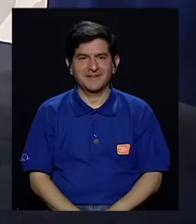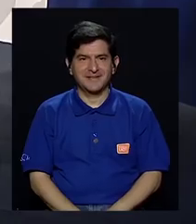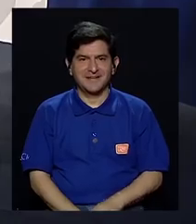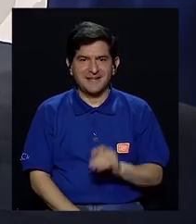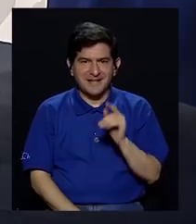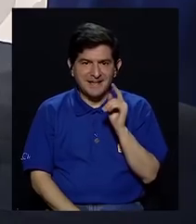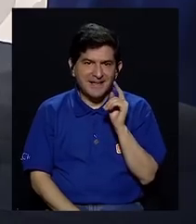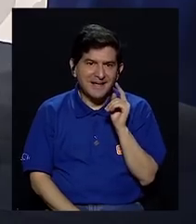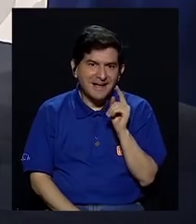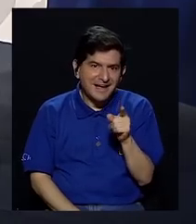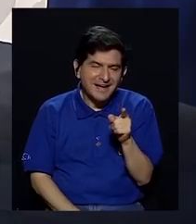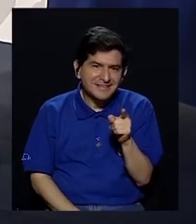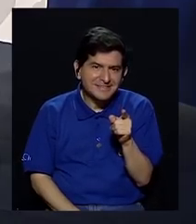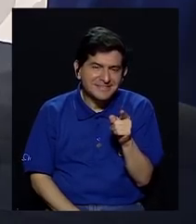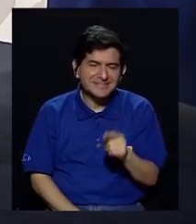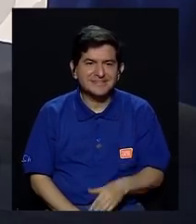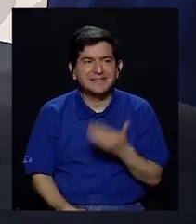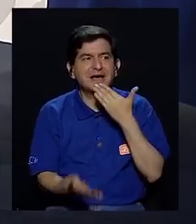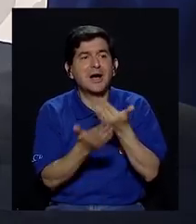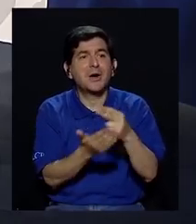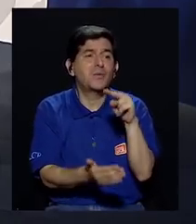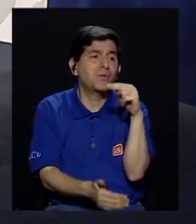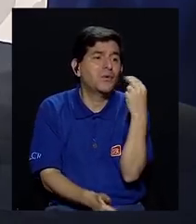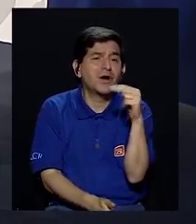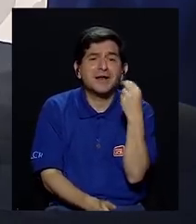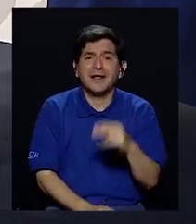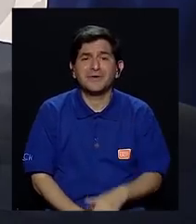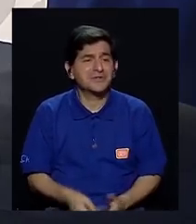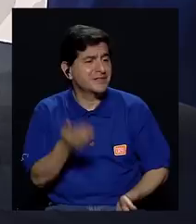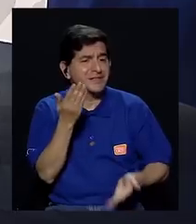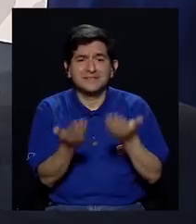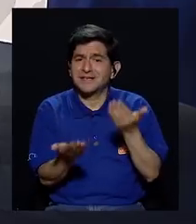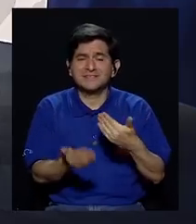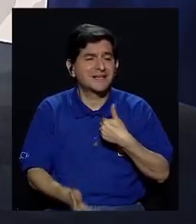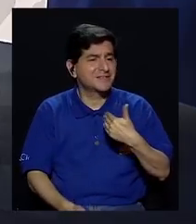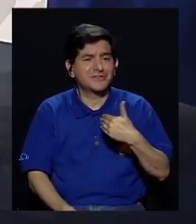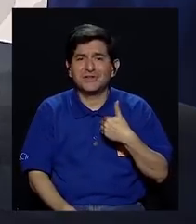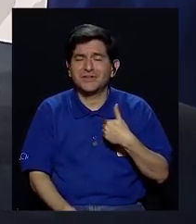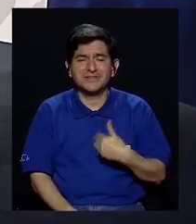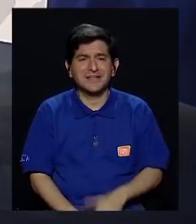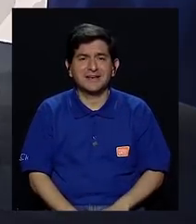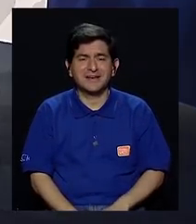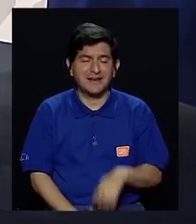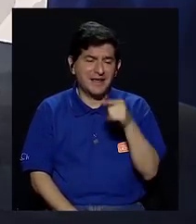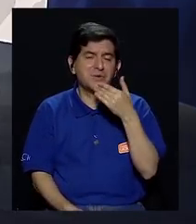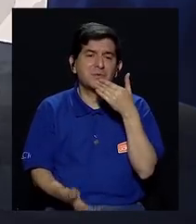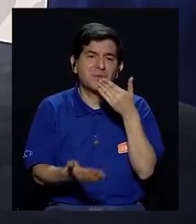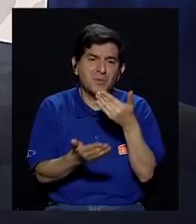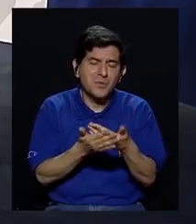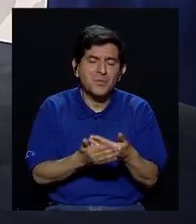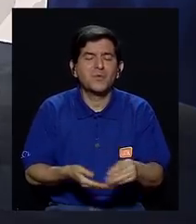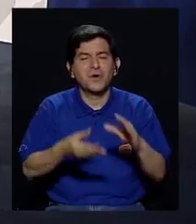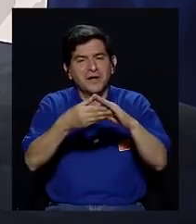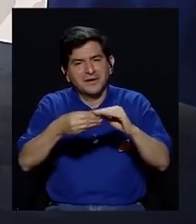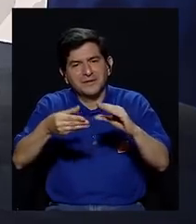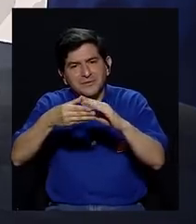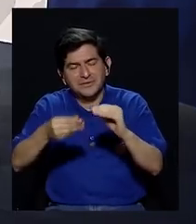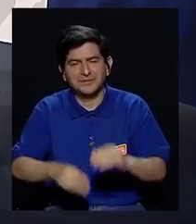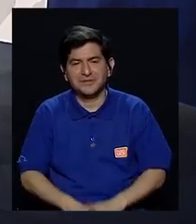esta buena noticia no necesariamente va a tener un bonito correlato. Sí. Podría